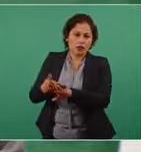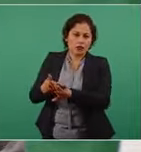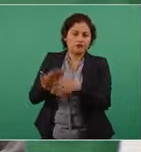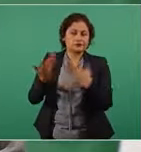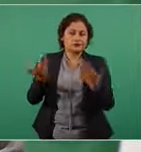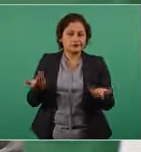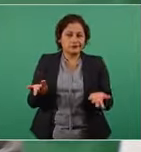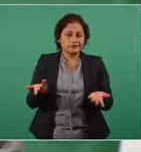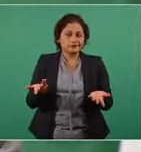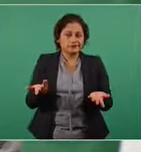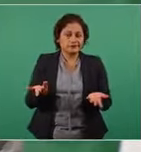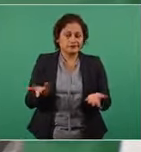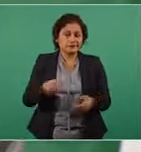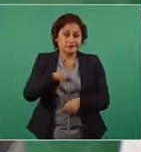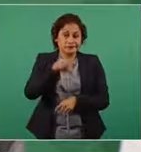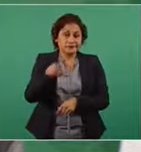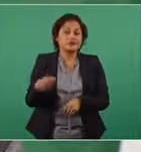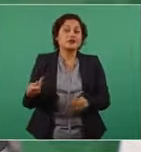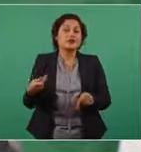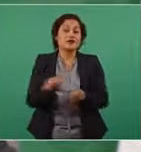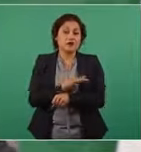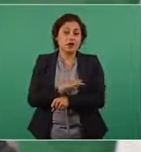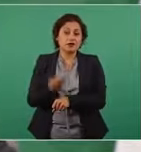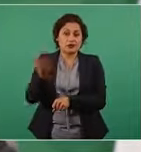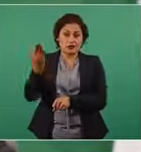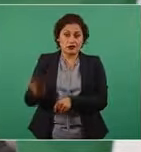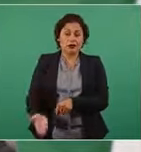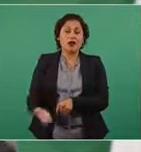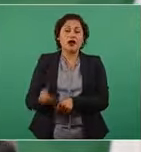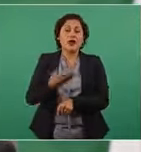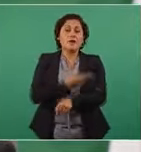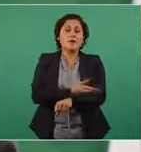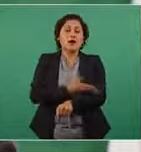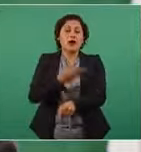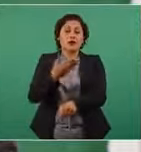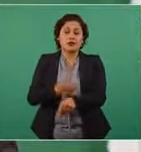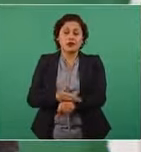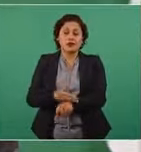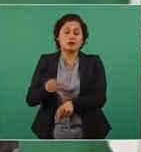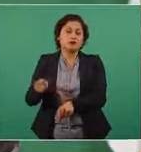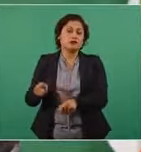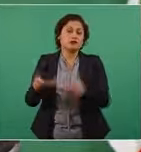con sus buenas intenciones de hombre bueno